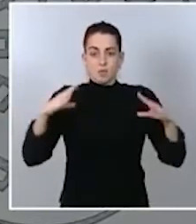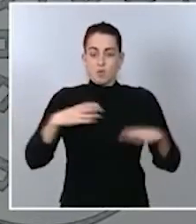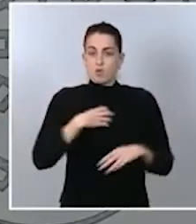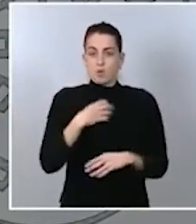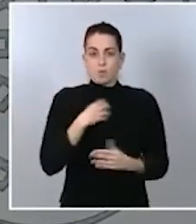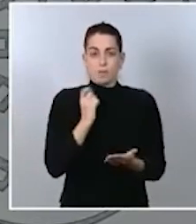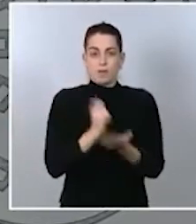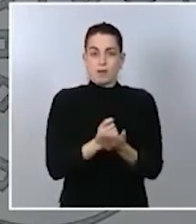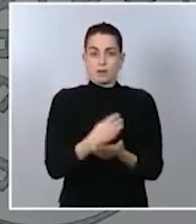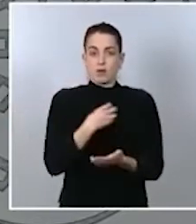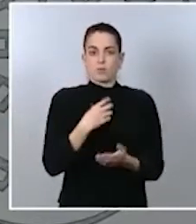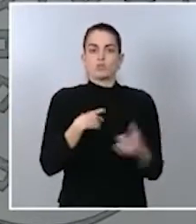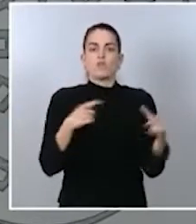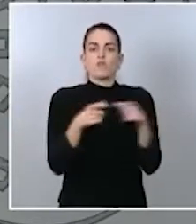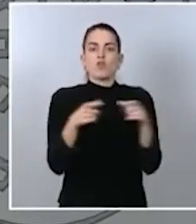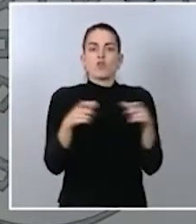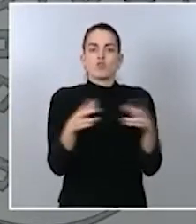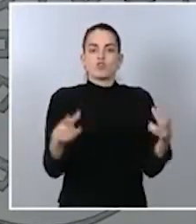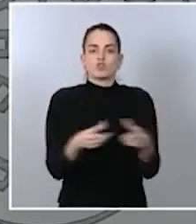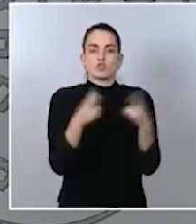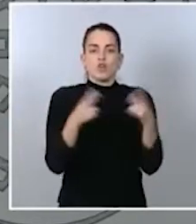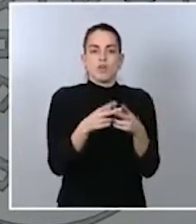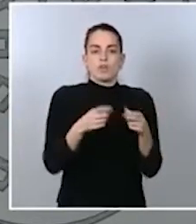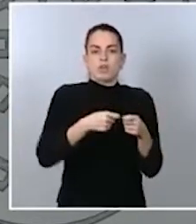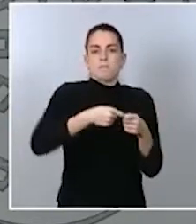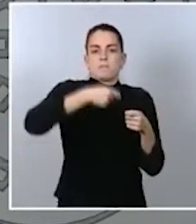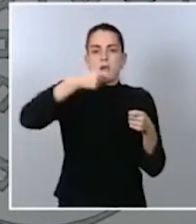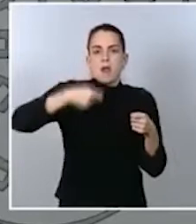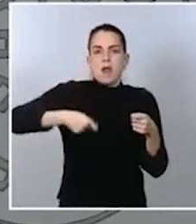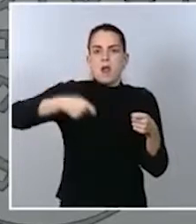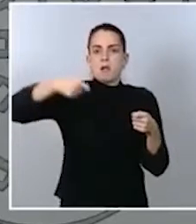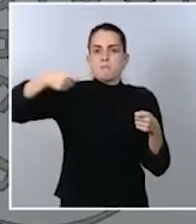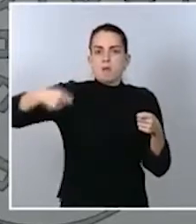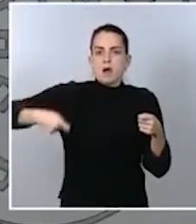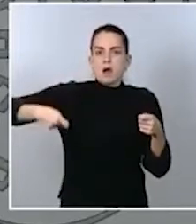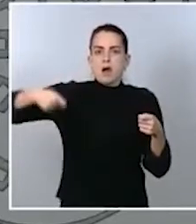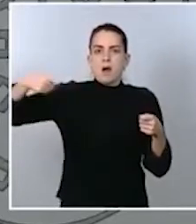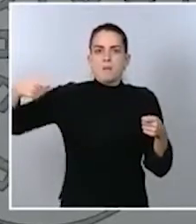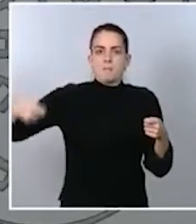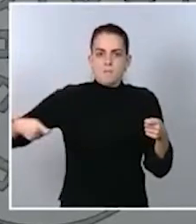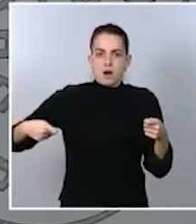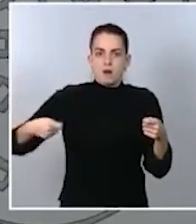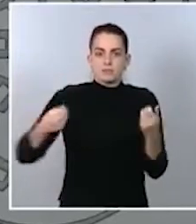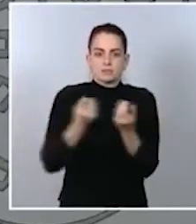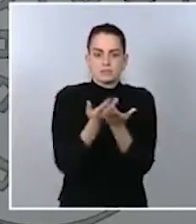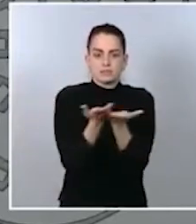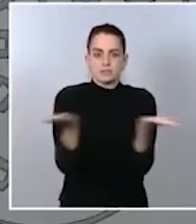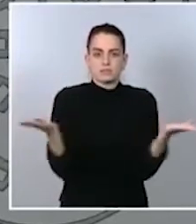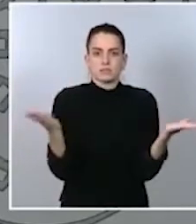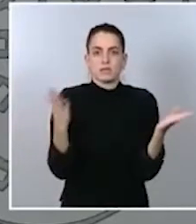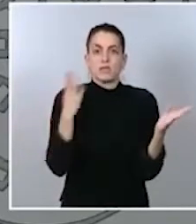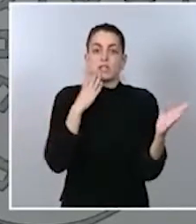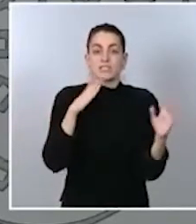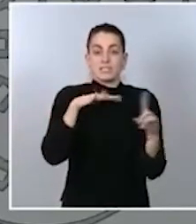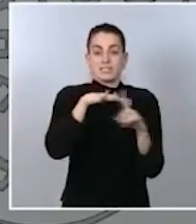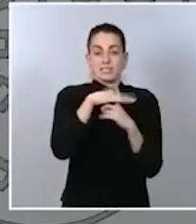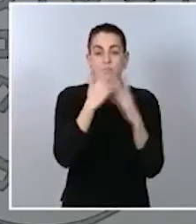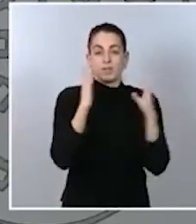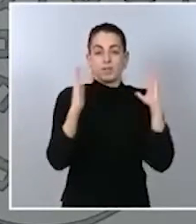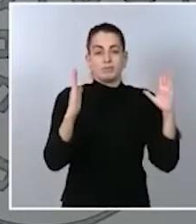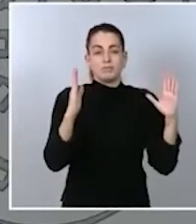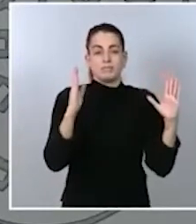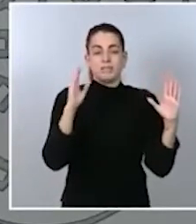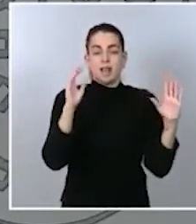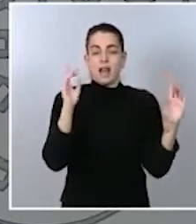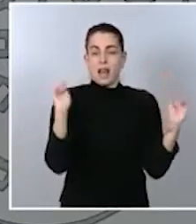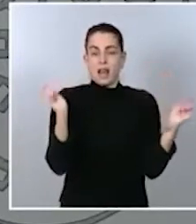social que fue ampliando justamente con los decretos de alarma y en los momentos de la pandemia sanitaria, de manera